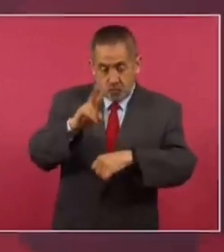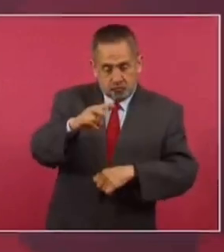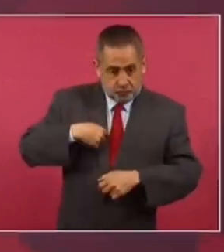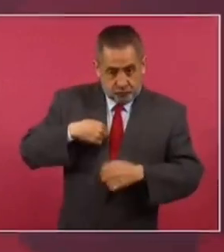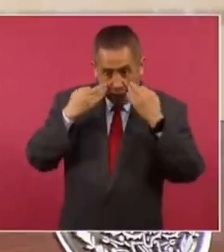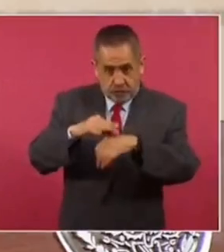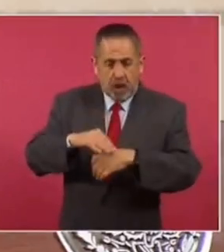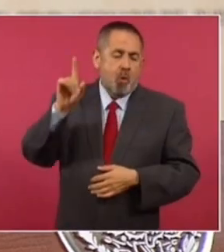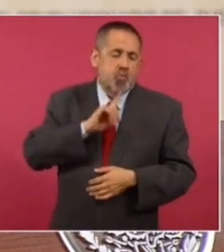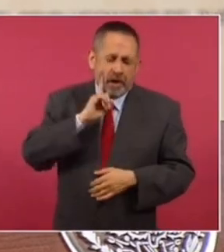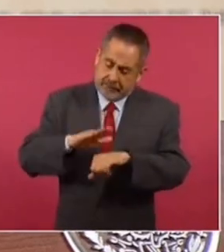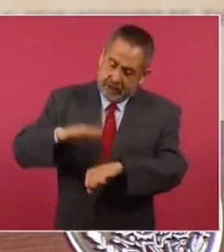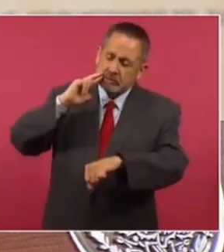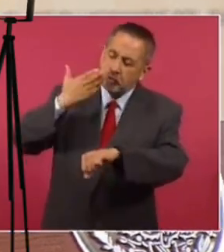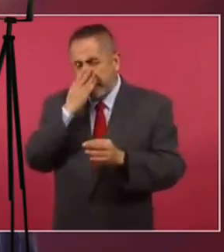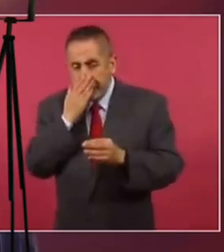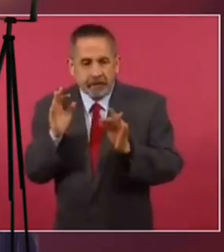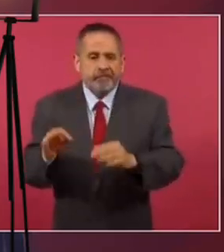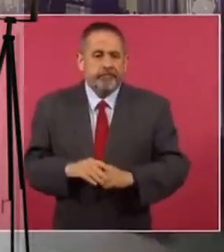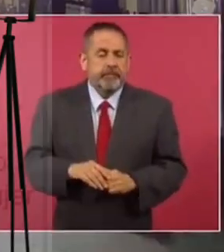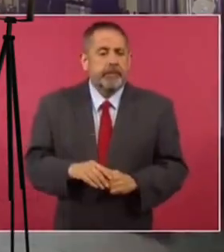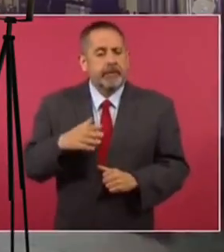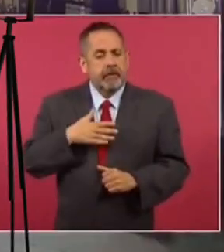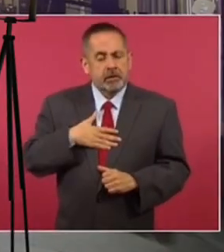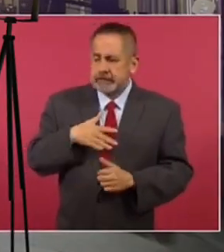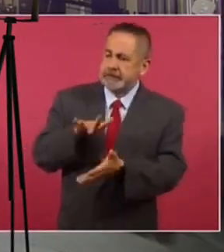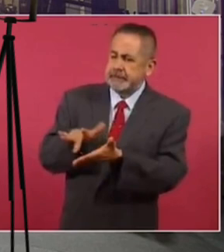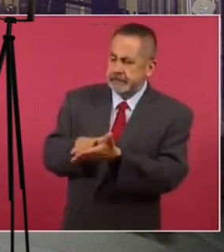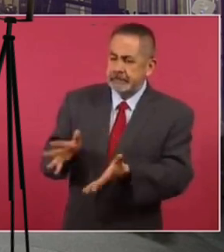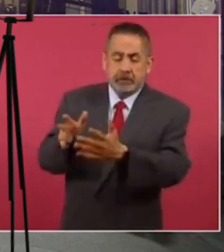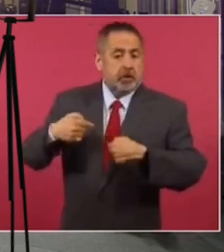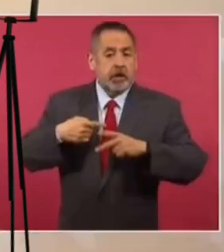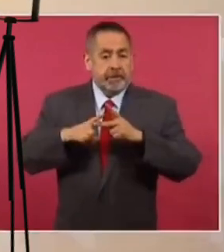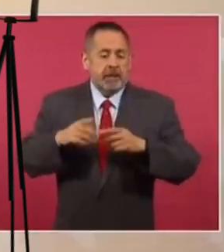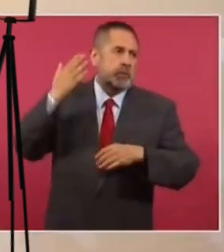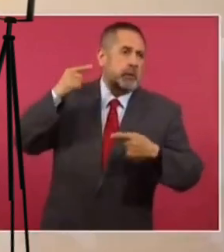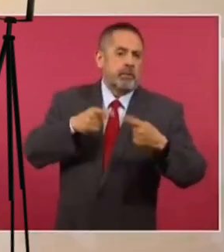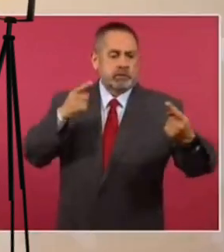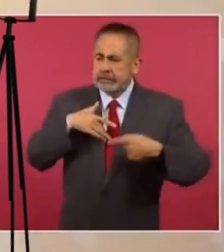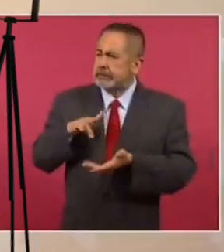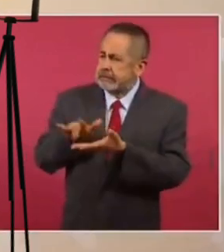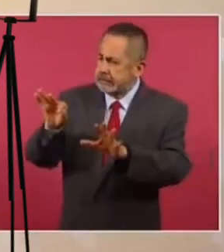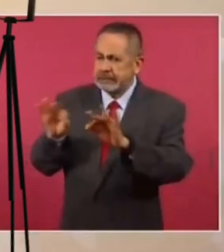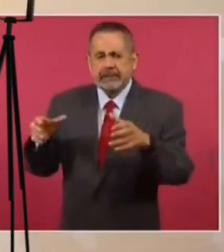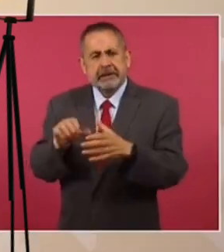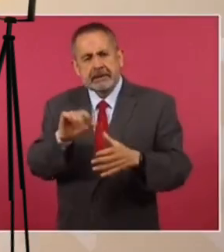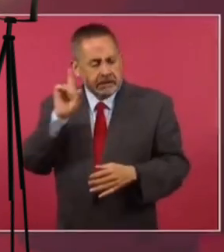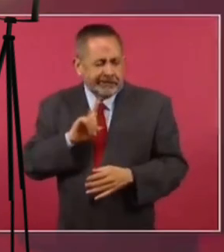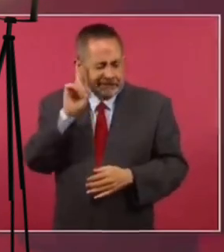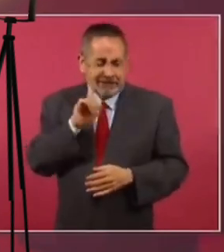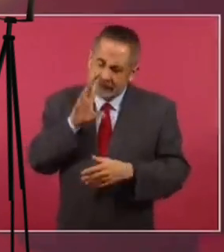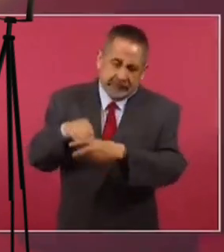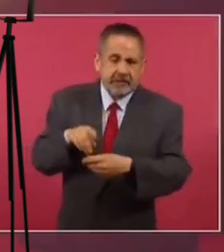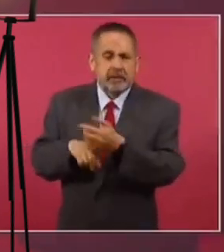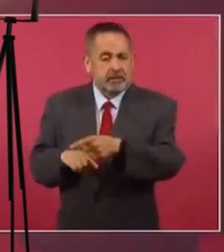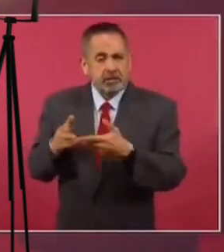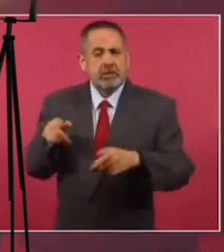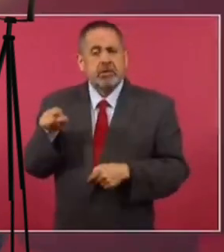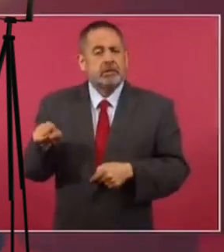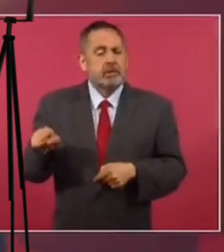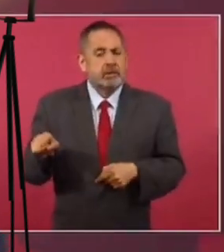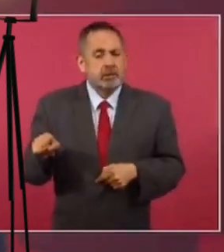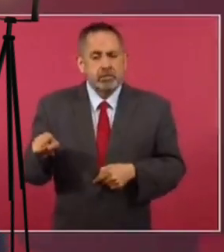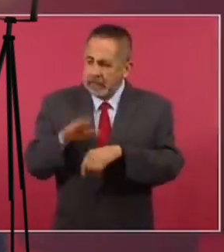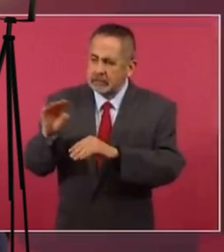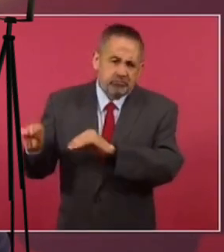que las mujeres son muy responsables y son honestas. Y nosotros hemos contribuido desde que estábamos en la oposición para que se abrieran